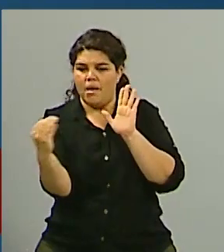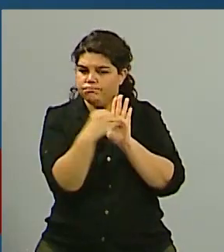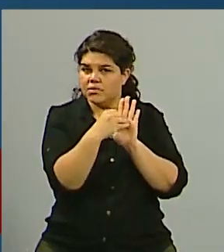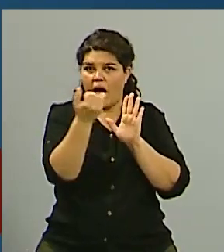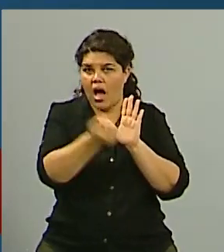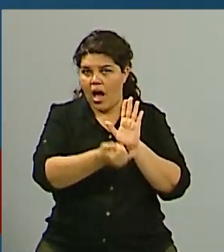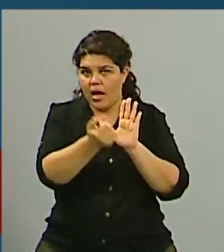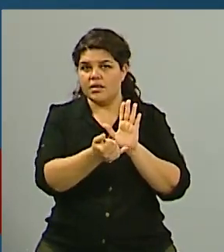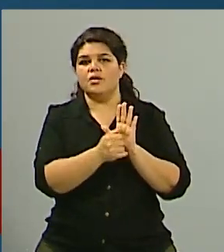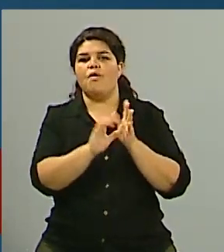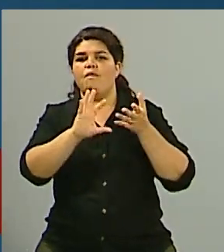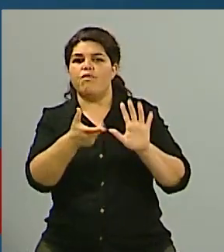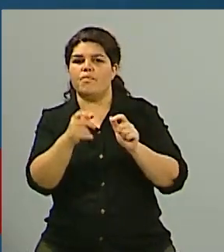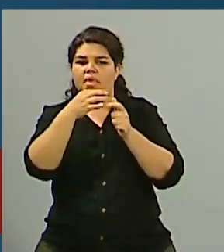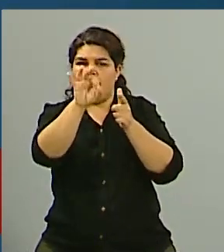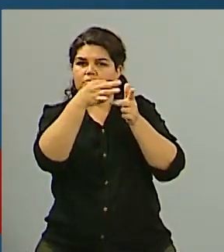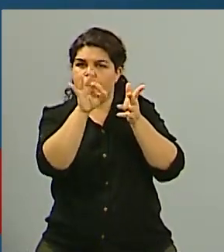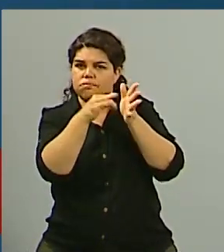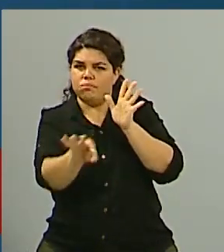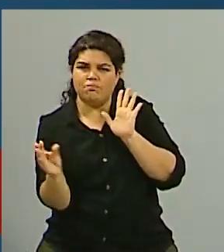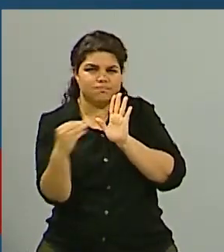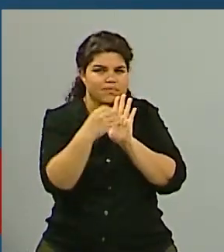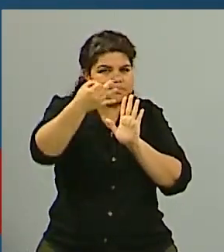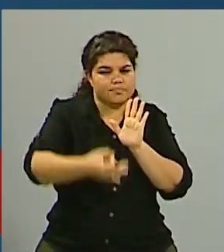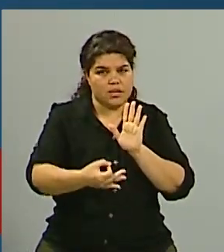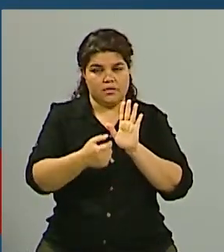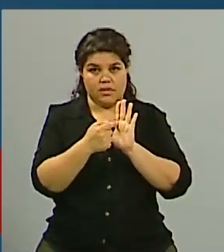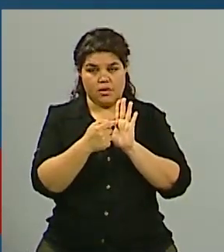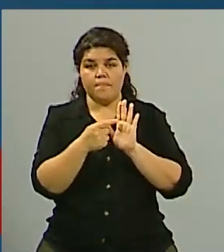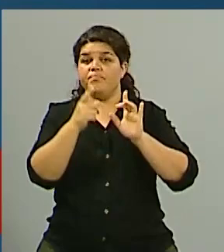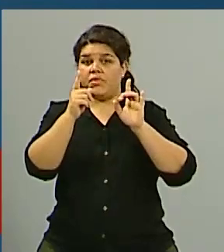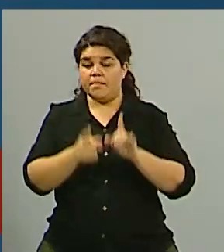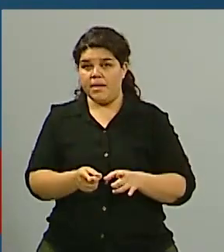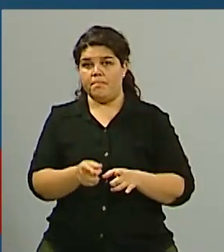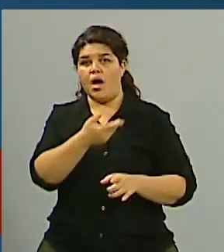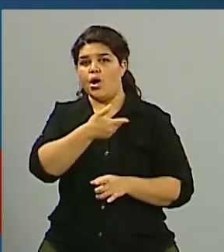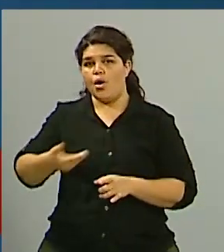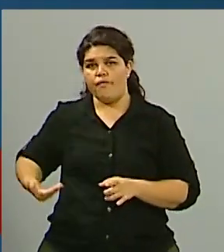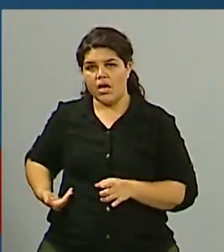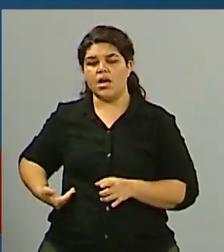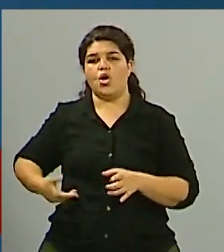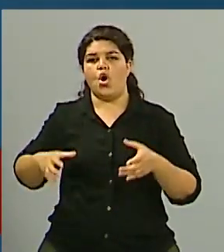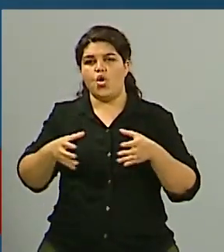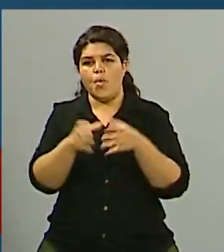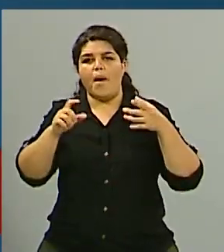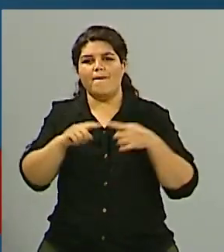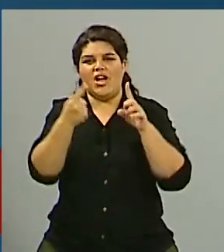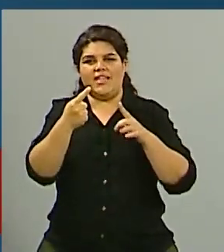fundamentales de esa política de Estado. Sin embargo, el compromiso de los gobiernos, si bien en todos los casos